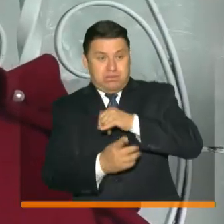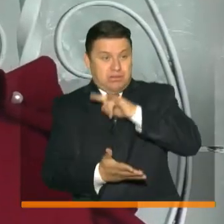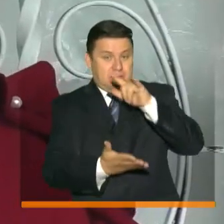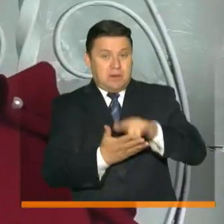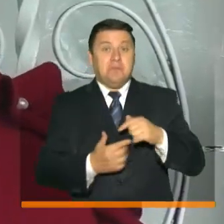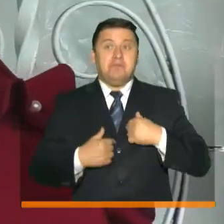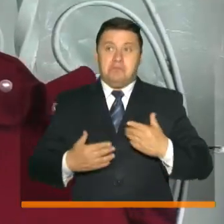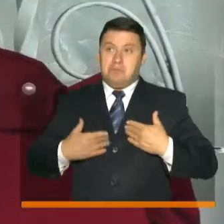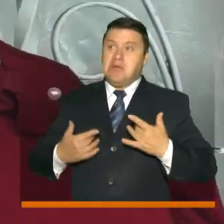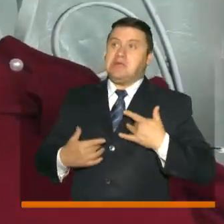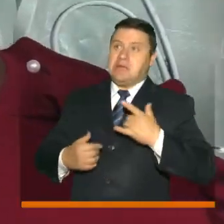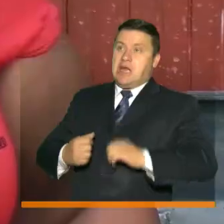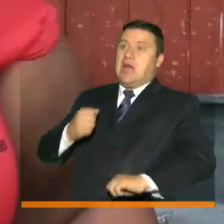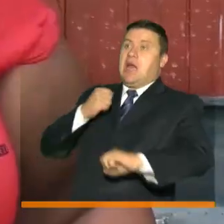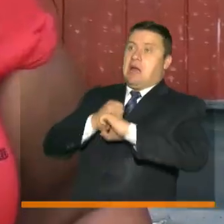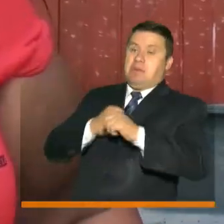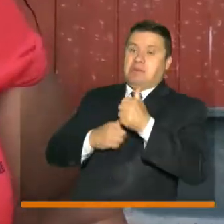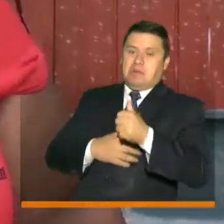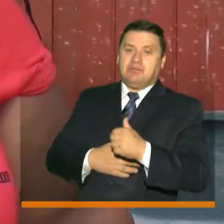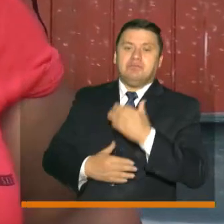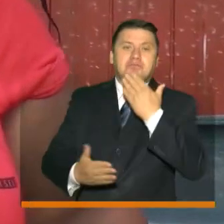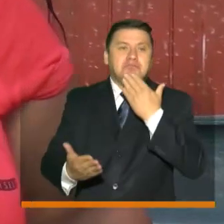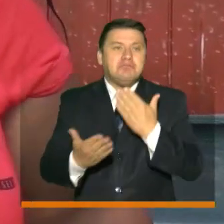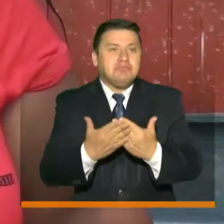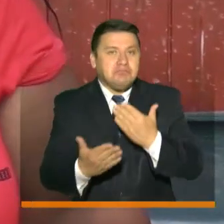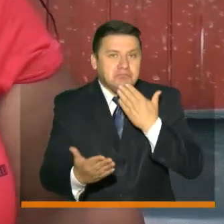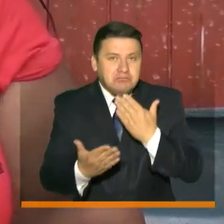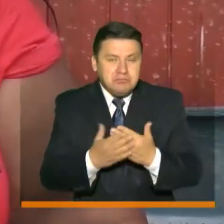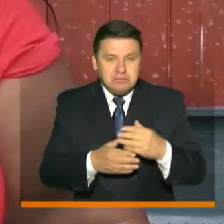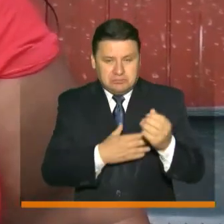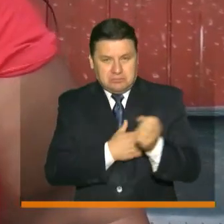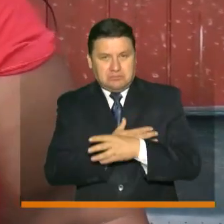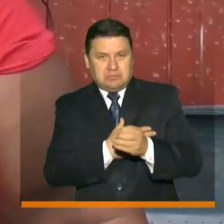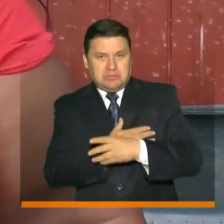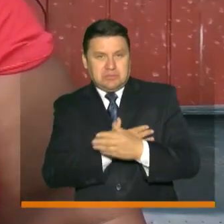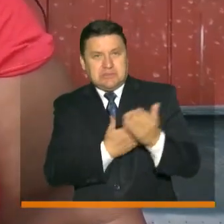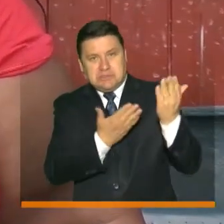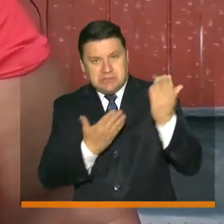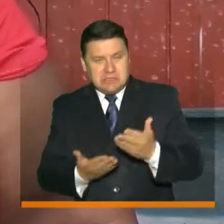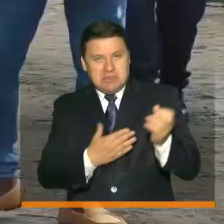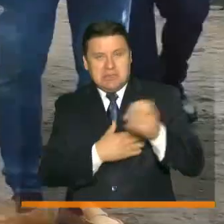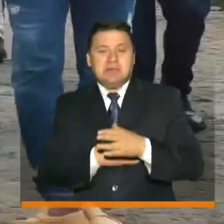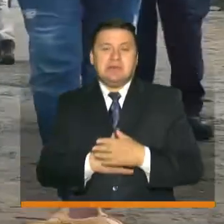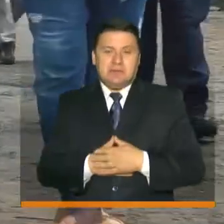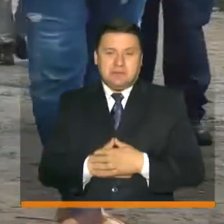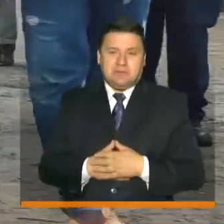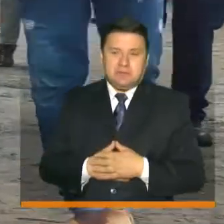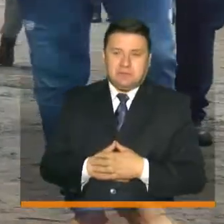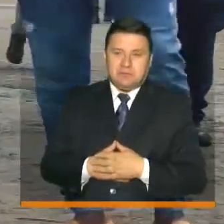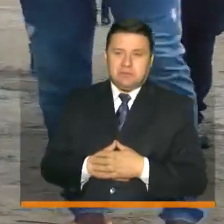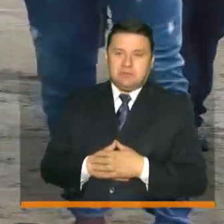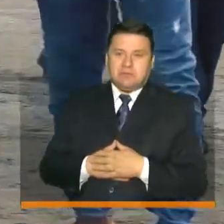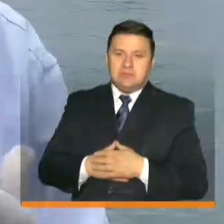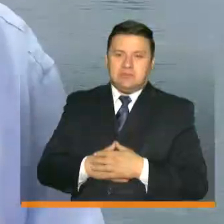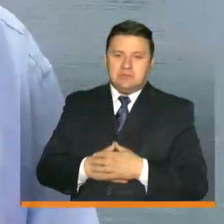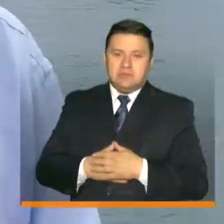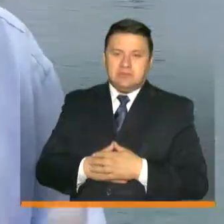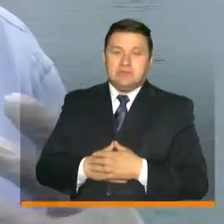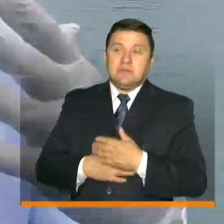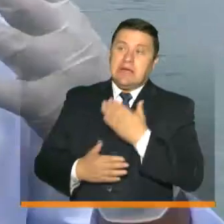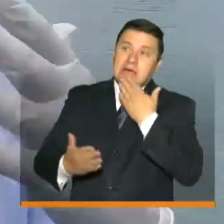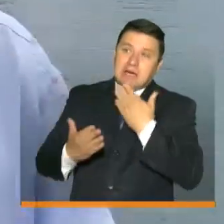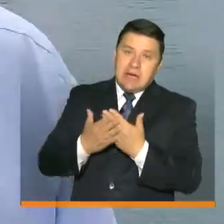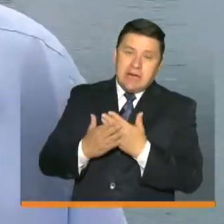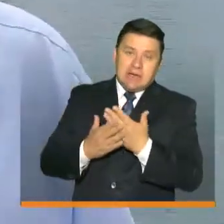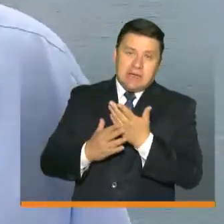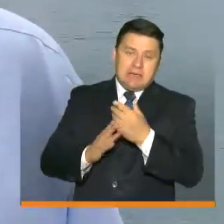sentimos apoyados por ello. Agradecida por los mercados que han traído. Quiero agradecerle a la primera dama